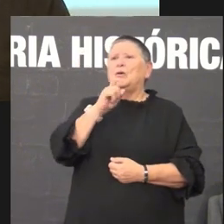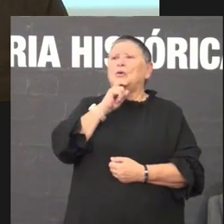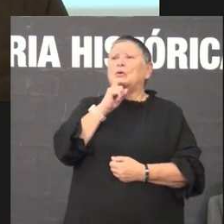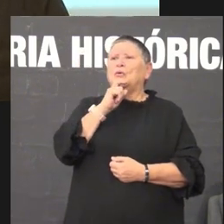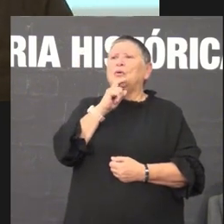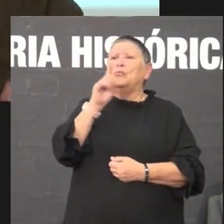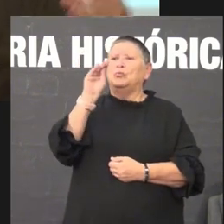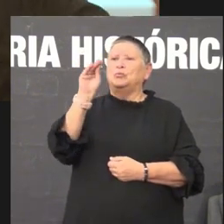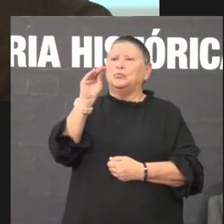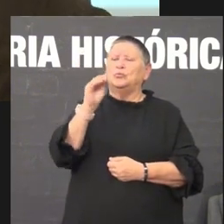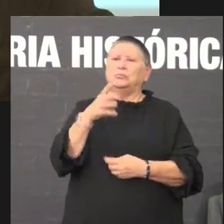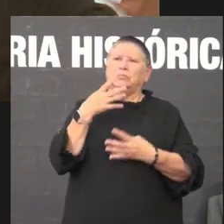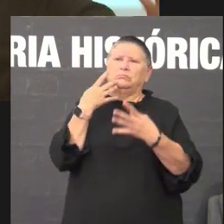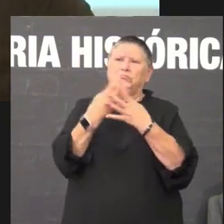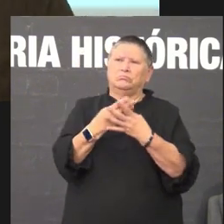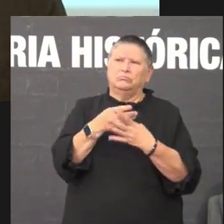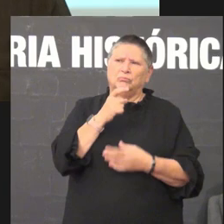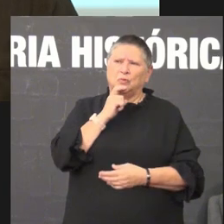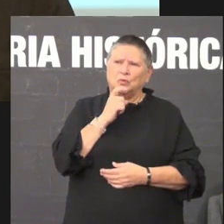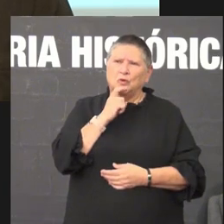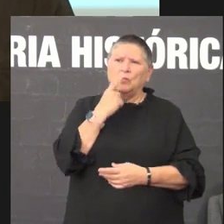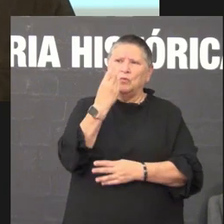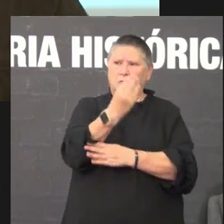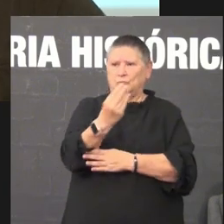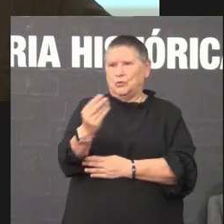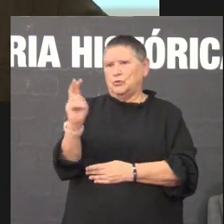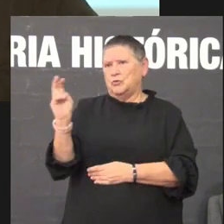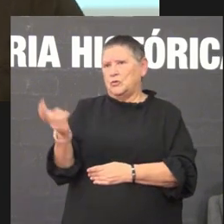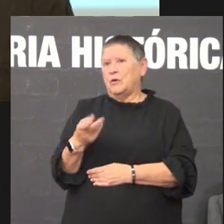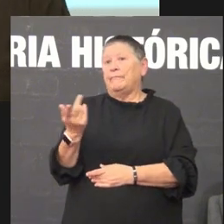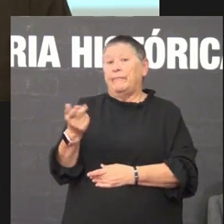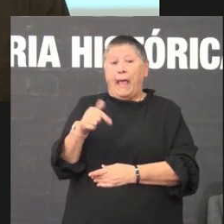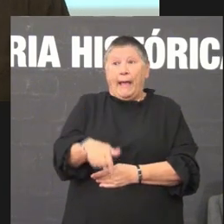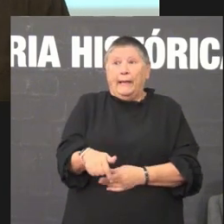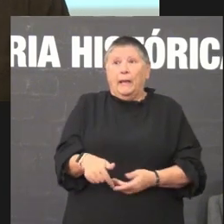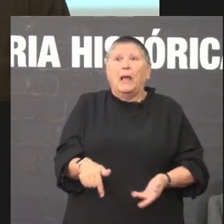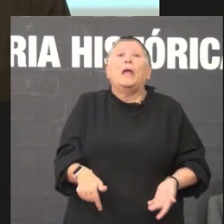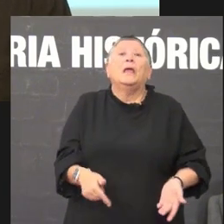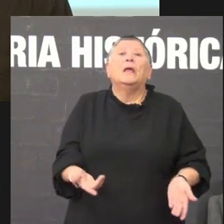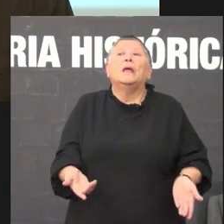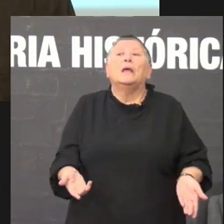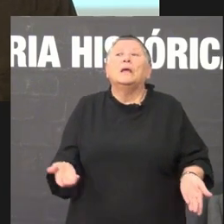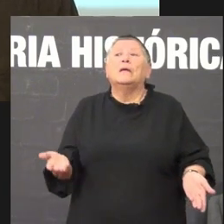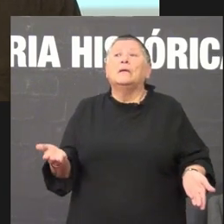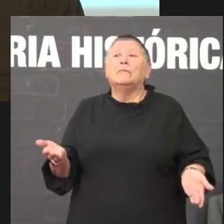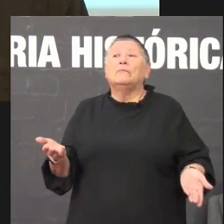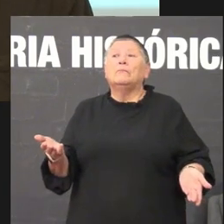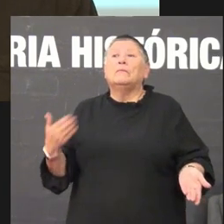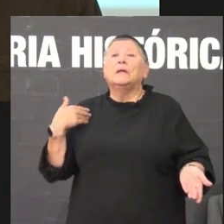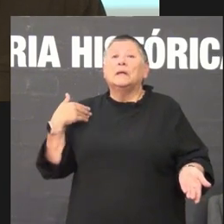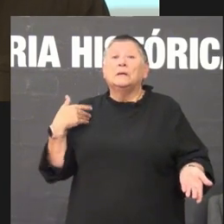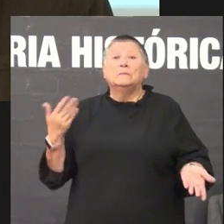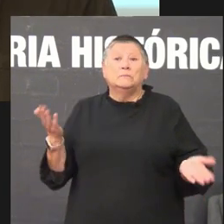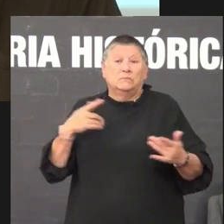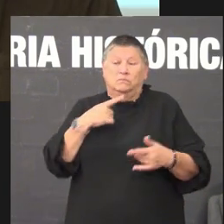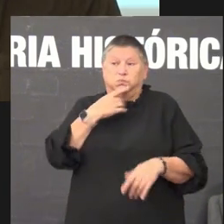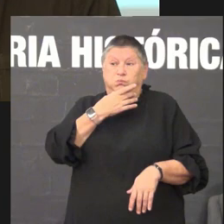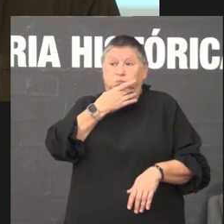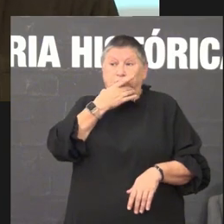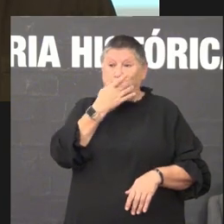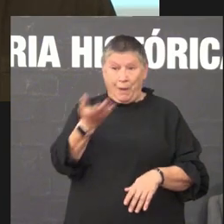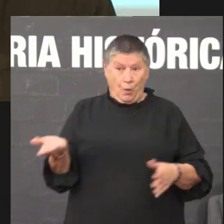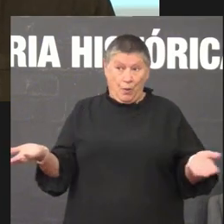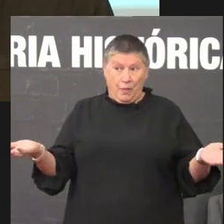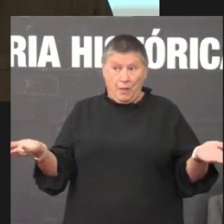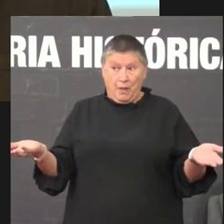ali en fin unha xerri de exposicións e aquí que temos é unha vergonha é algo no que temos